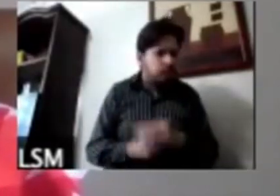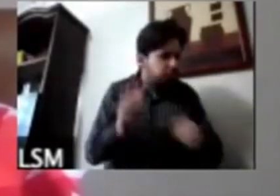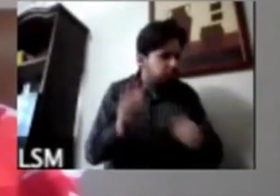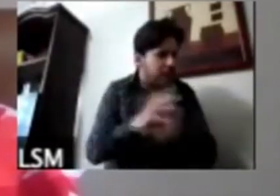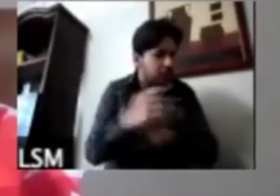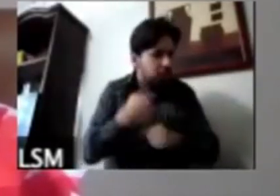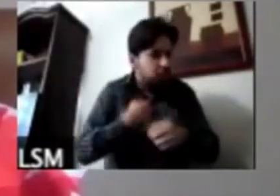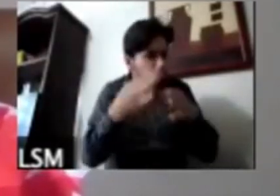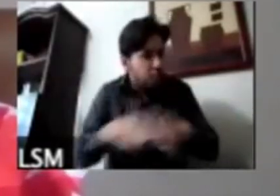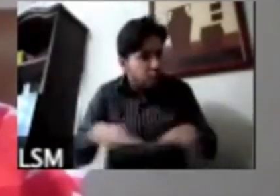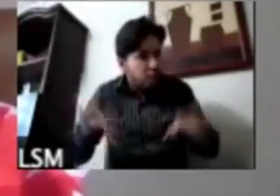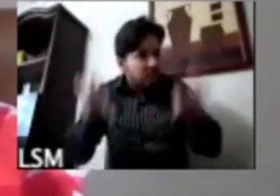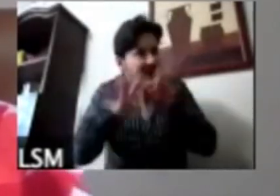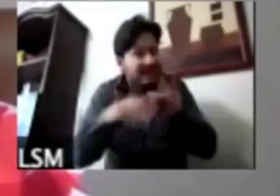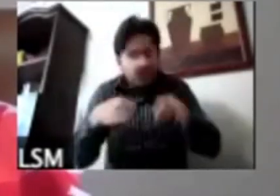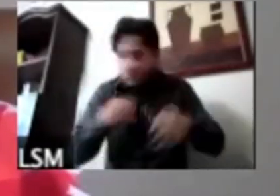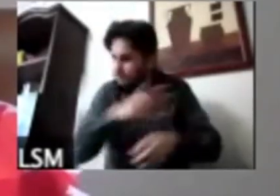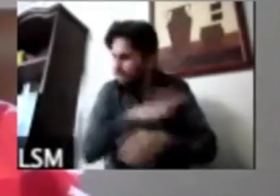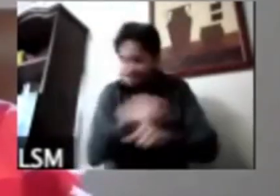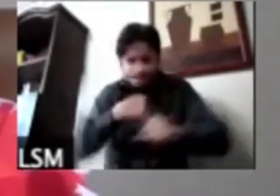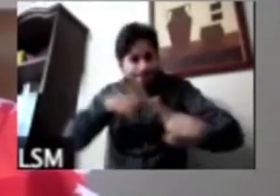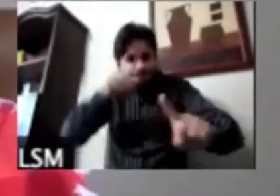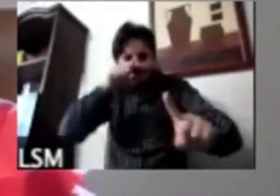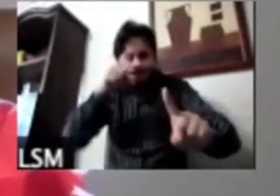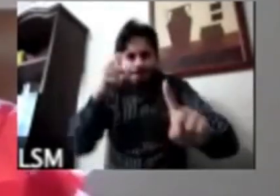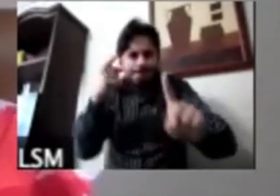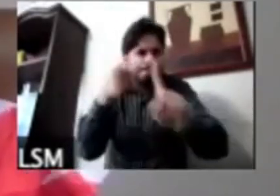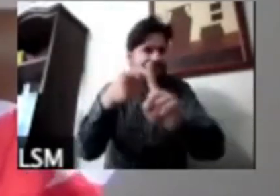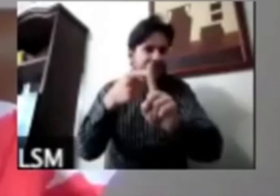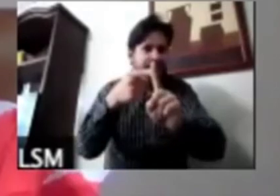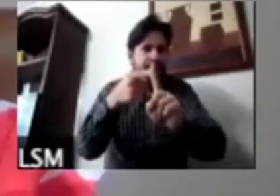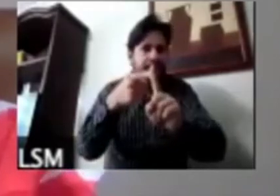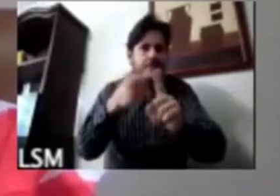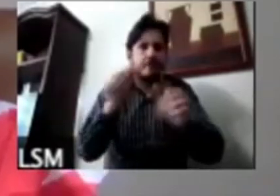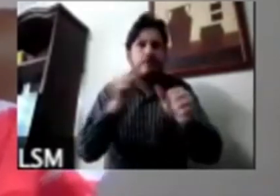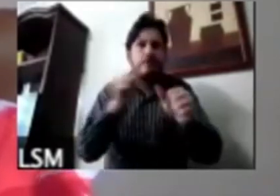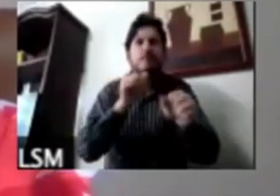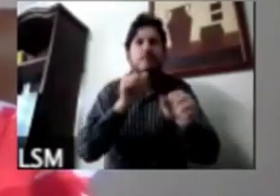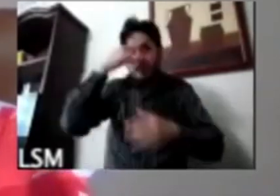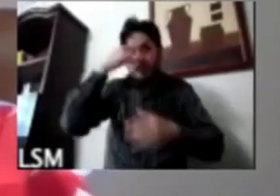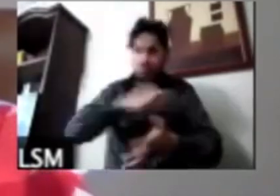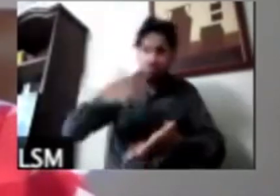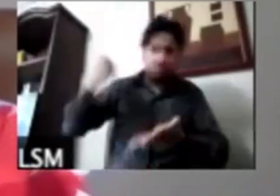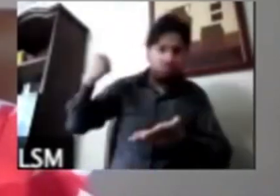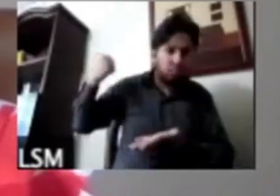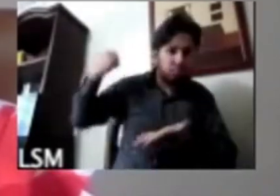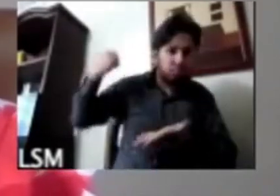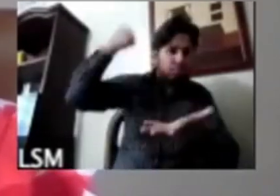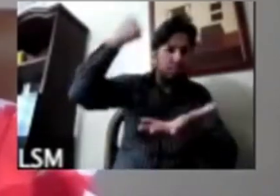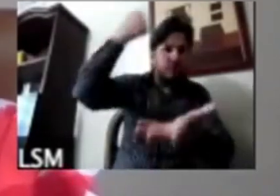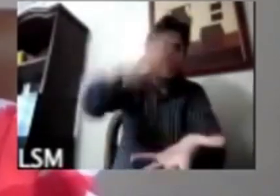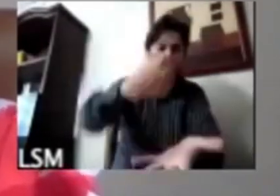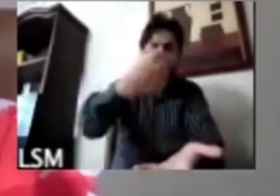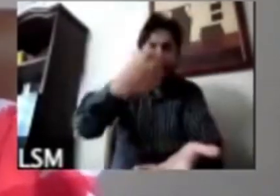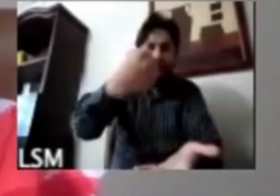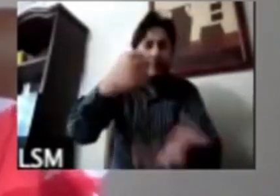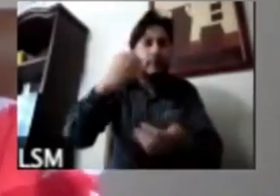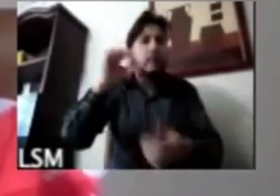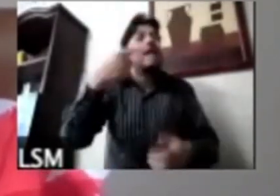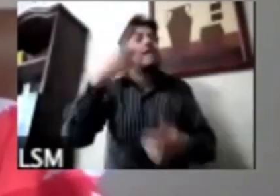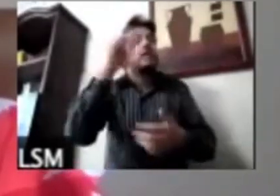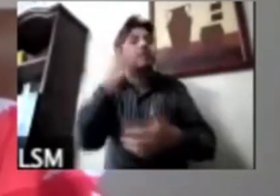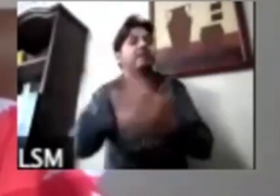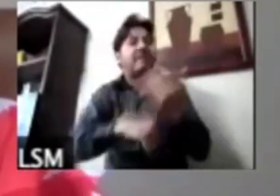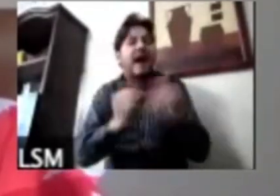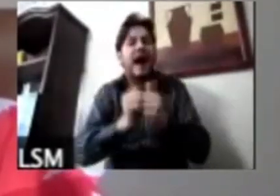poder atacar al menos el problema de ingresos por la falta de empleo el problema también de acceso